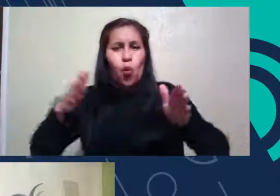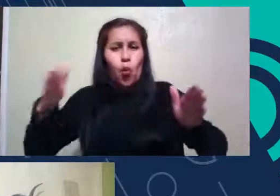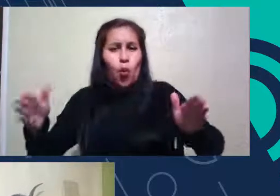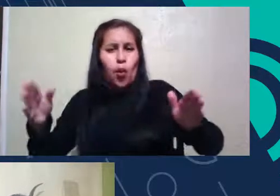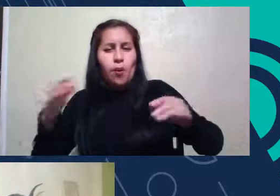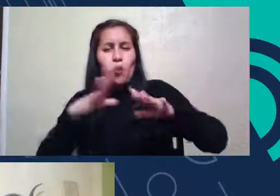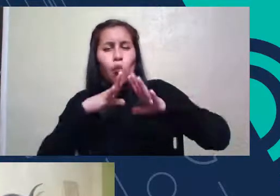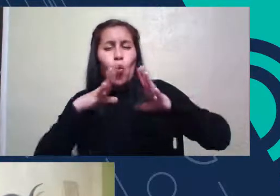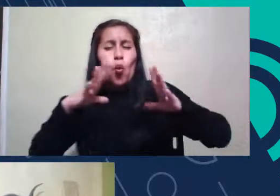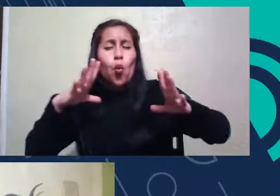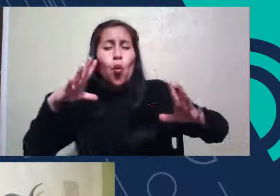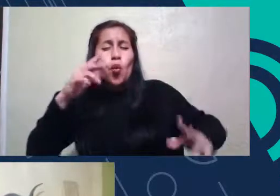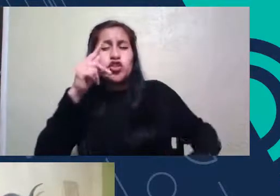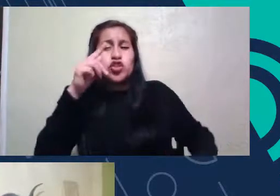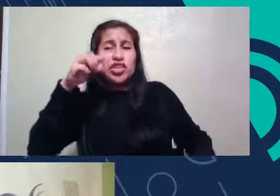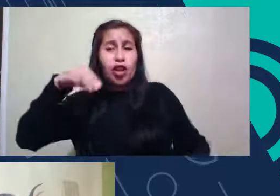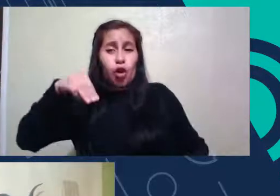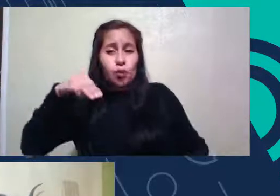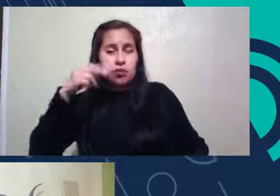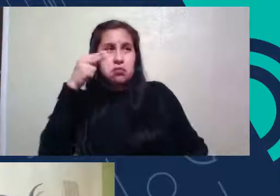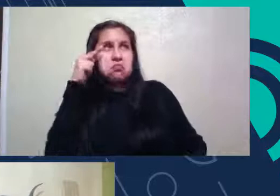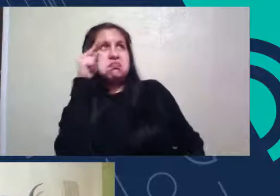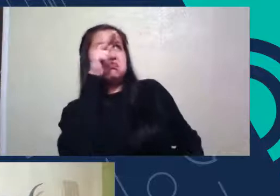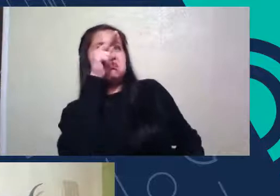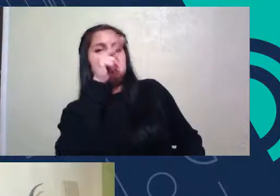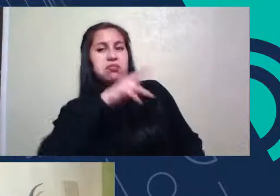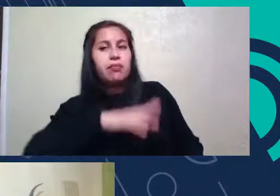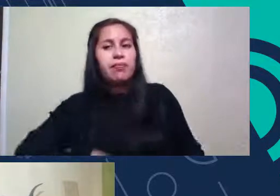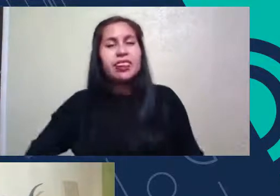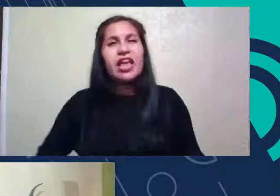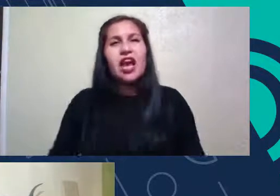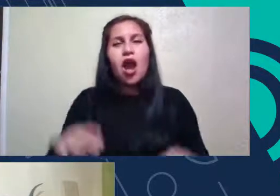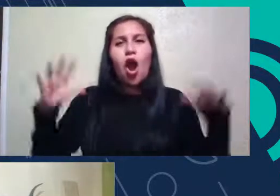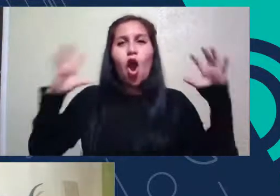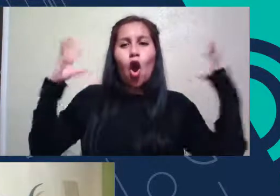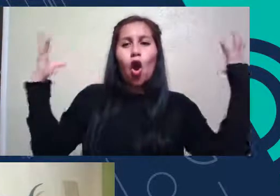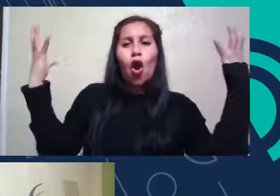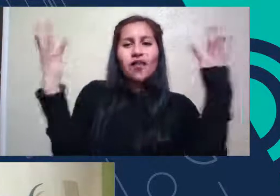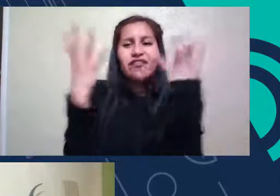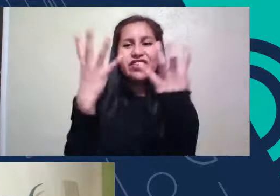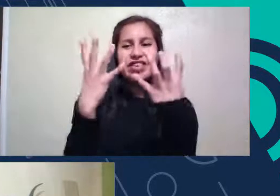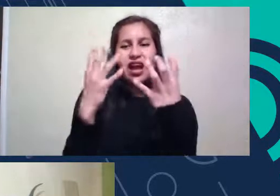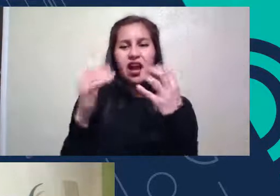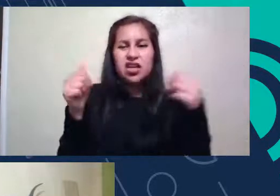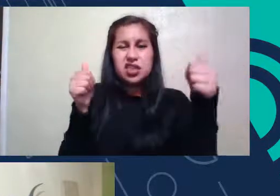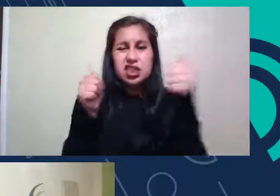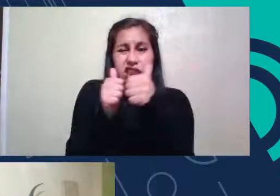Lo Mismo Pasa Con Estos Satélites Están En Una Órbita Baja De La Tierra